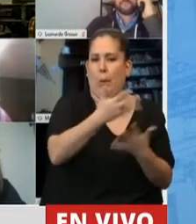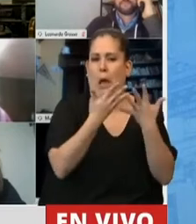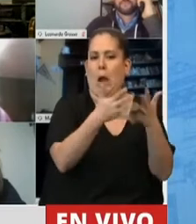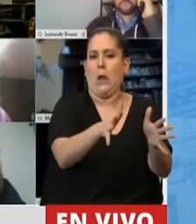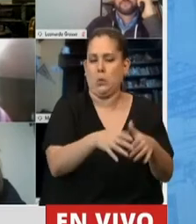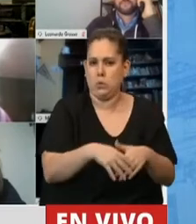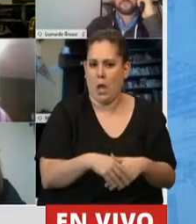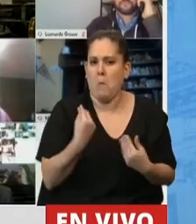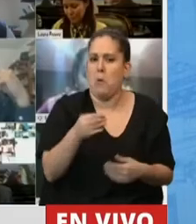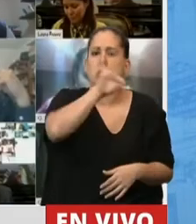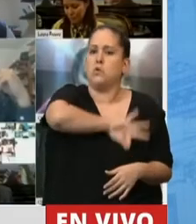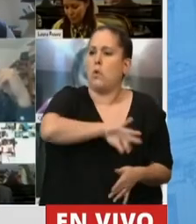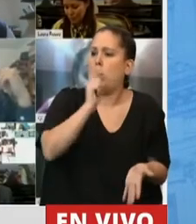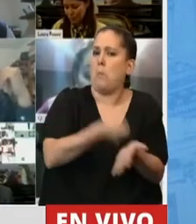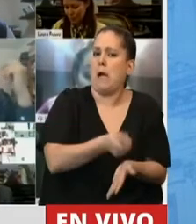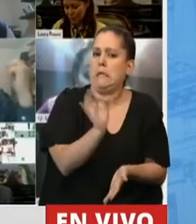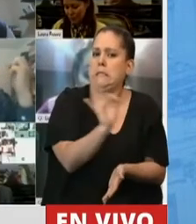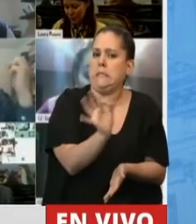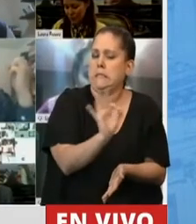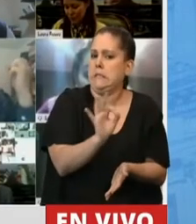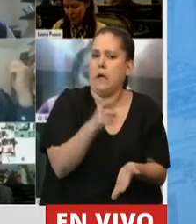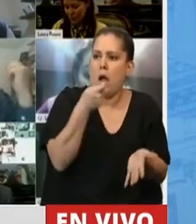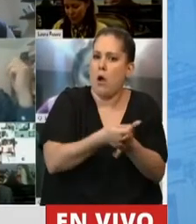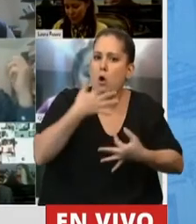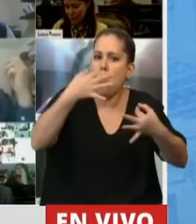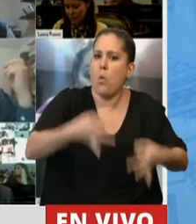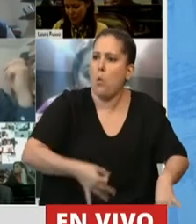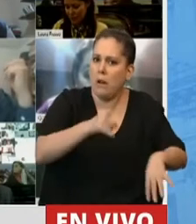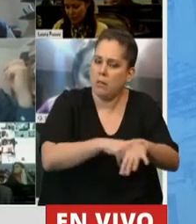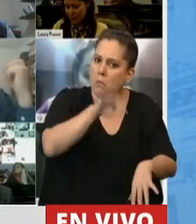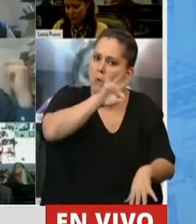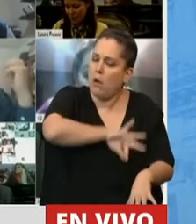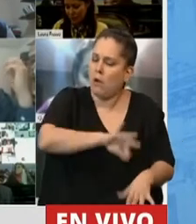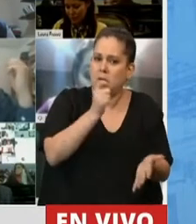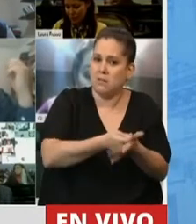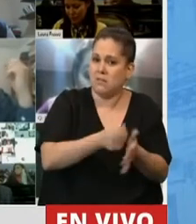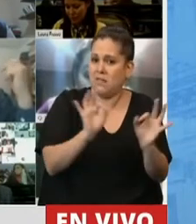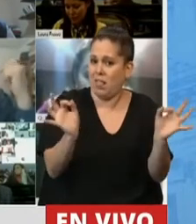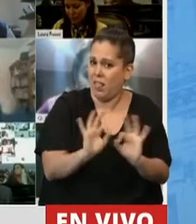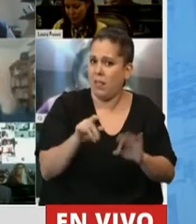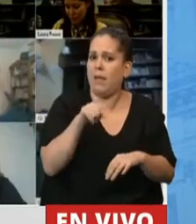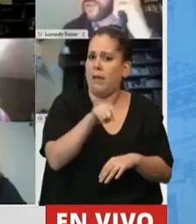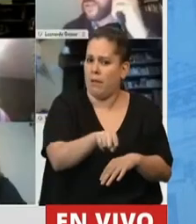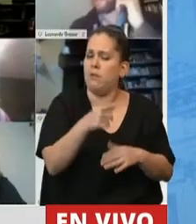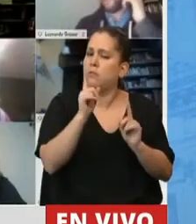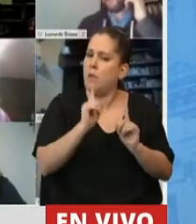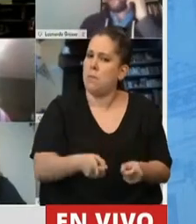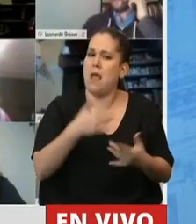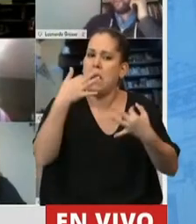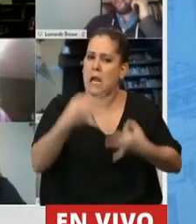porque no les pagan sus saberes en tiempo y forma. Y esto también es parte de la realidad